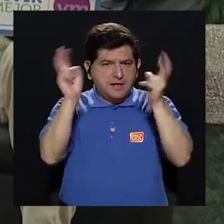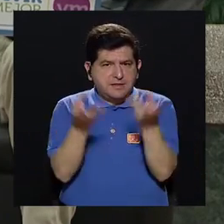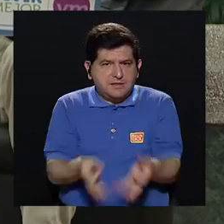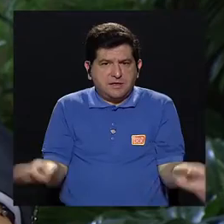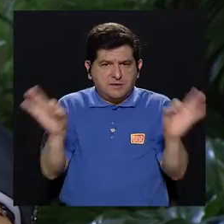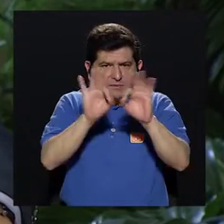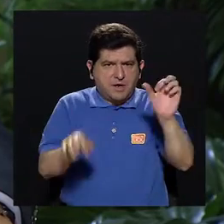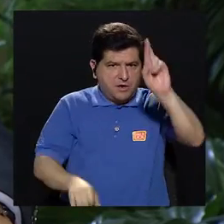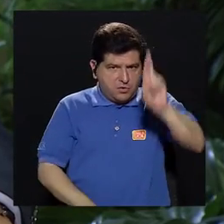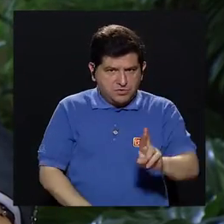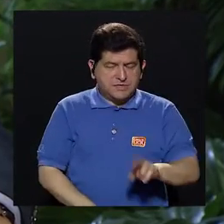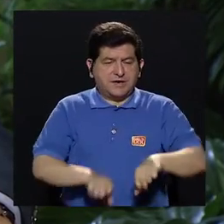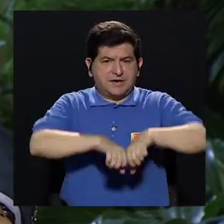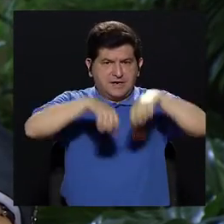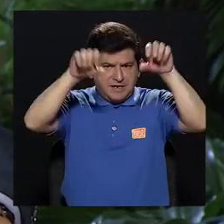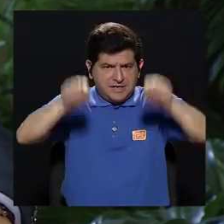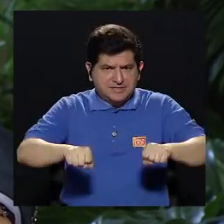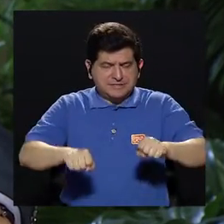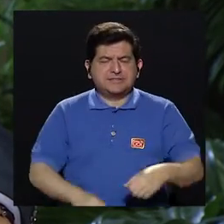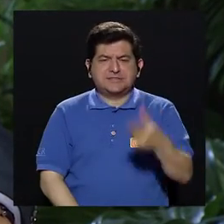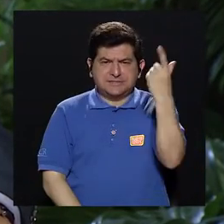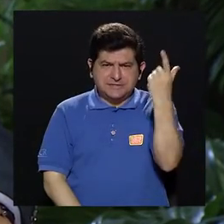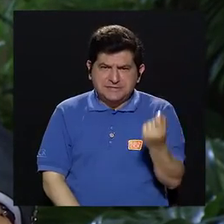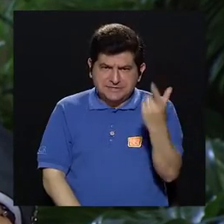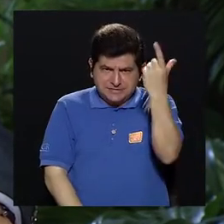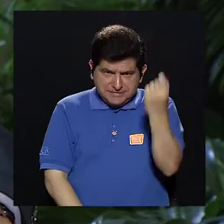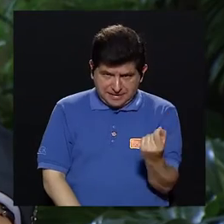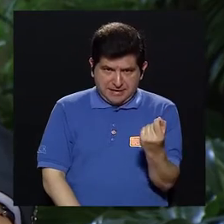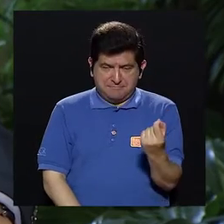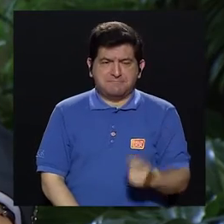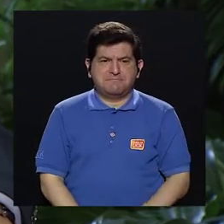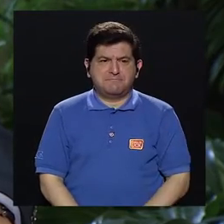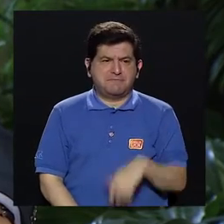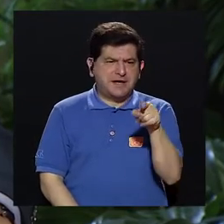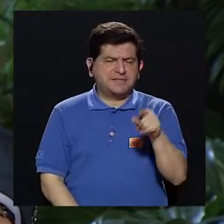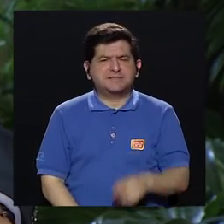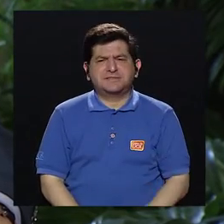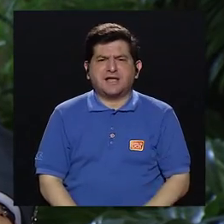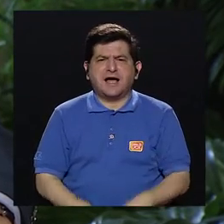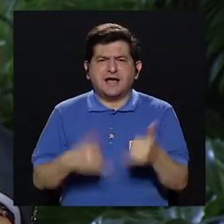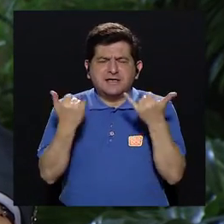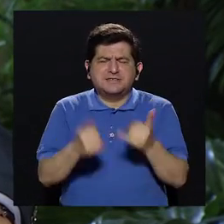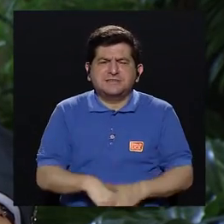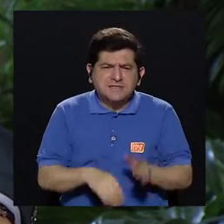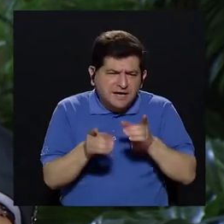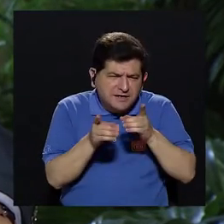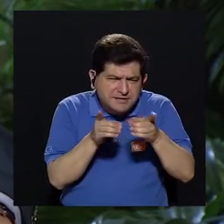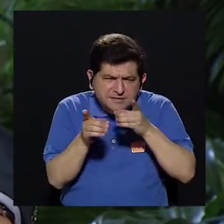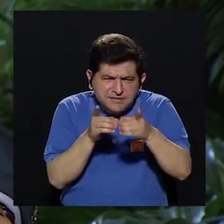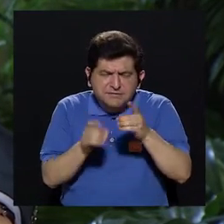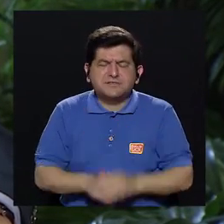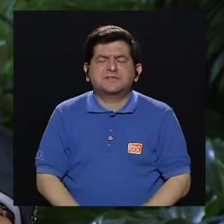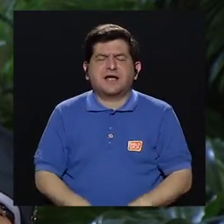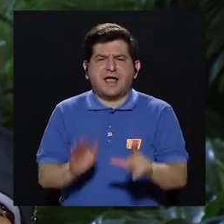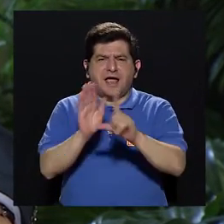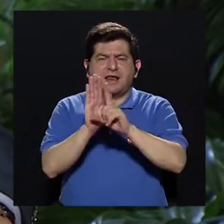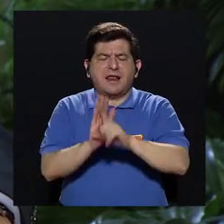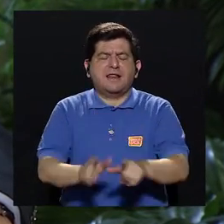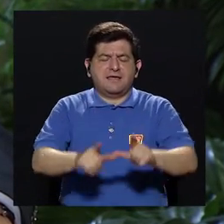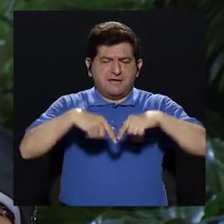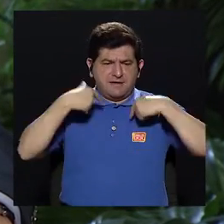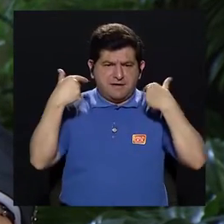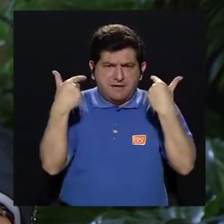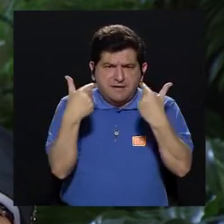Rica es muchos sistemas de pensiones han sido descritos en la ley como de capitalización